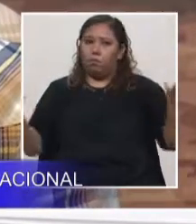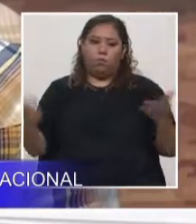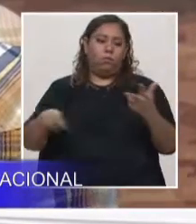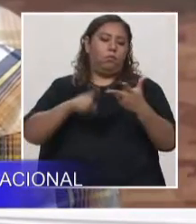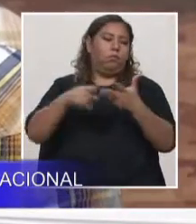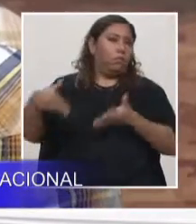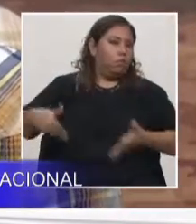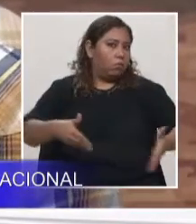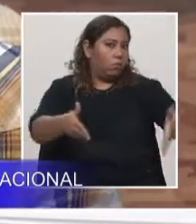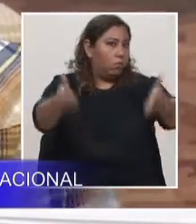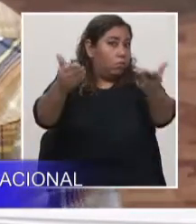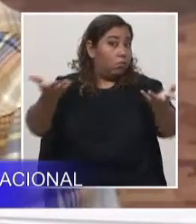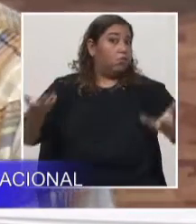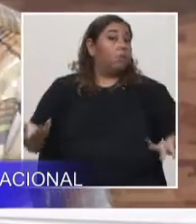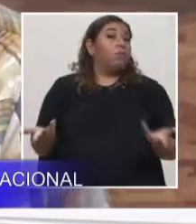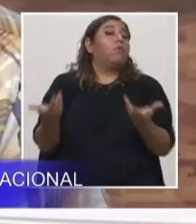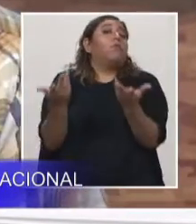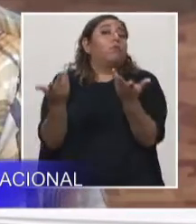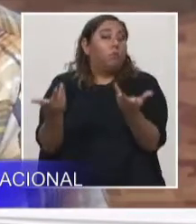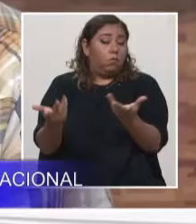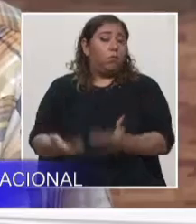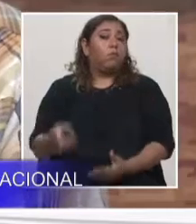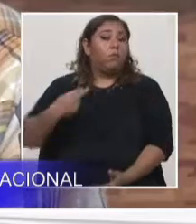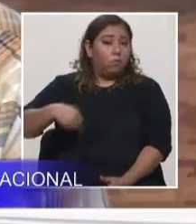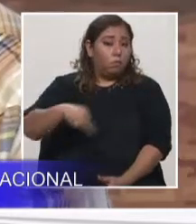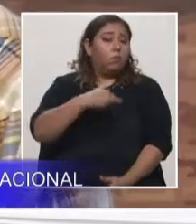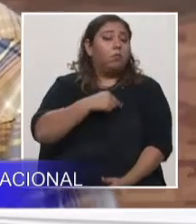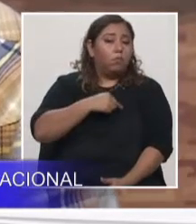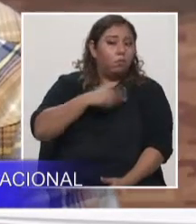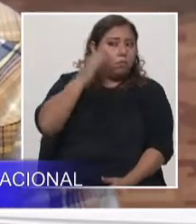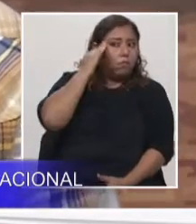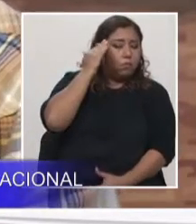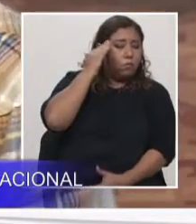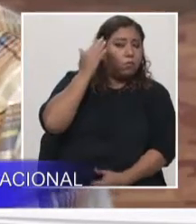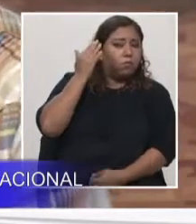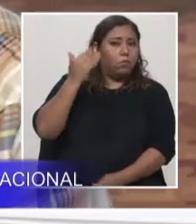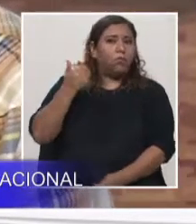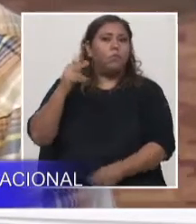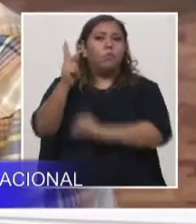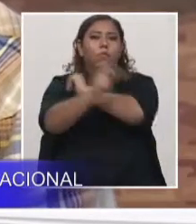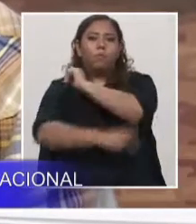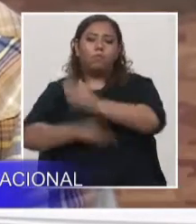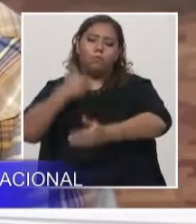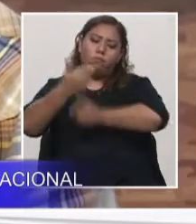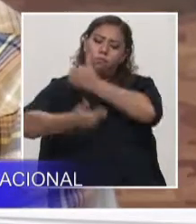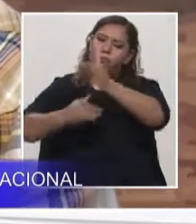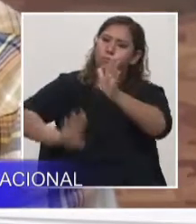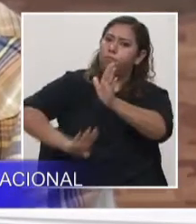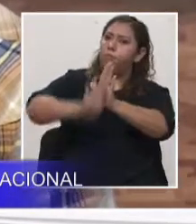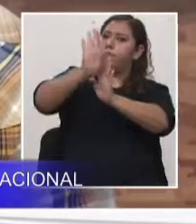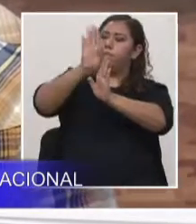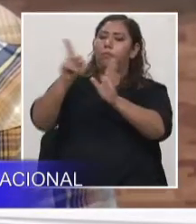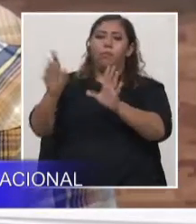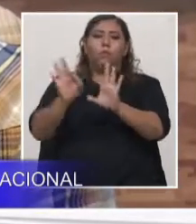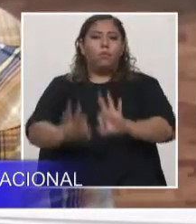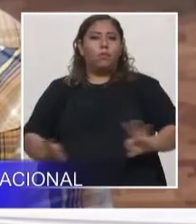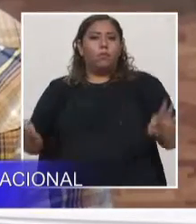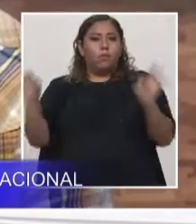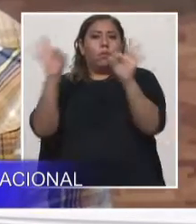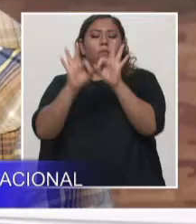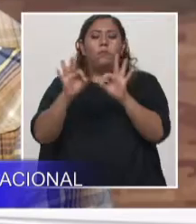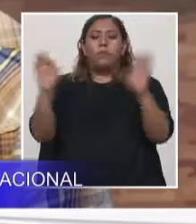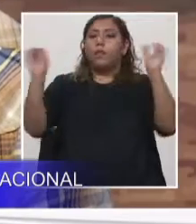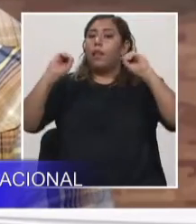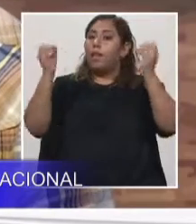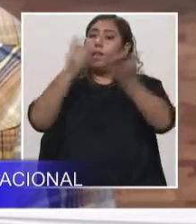tiene un licenciamiento ambiental, que eso es lo que permite que el proyecto se desarrolle. Eso es básico entenderlo, porque ningún proyecto que se